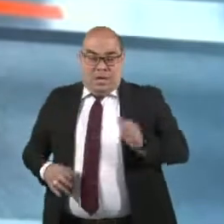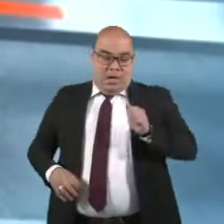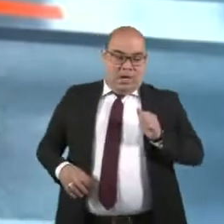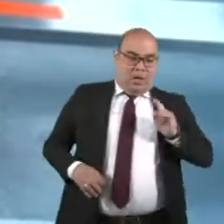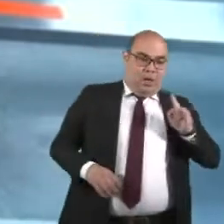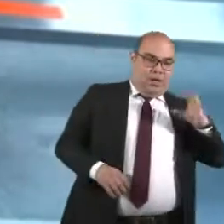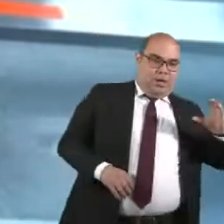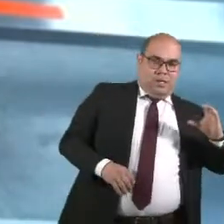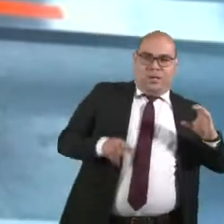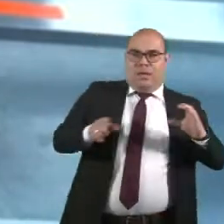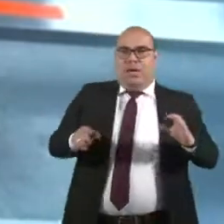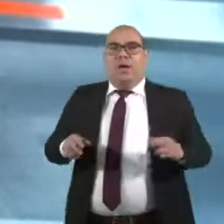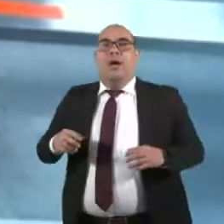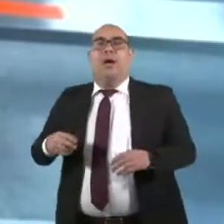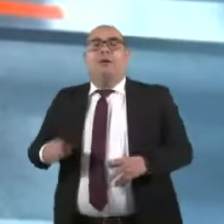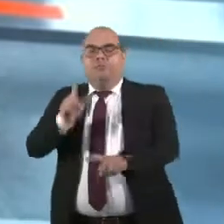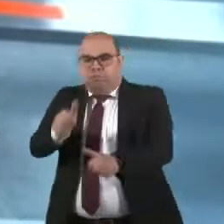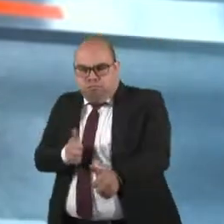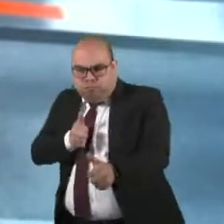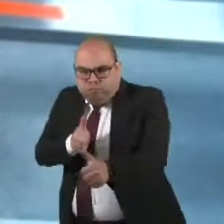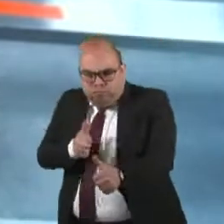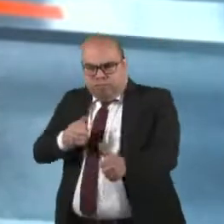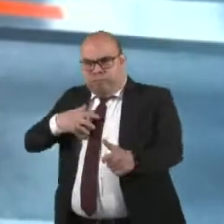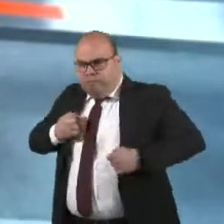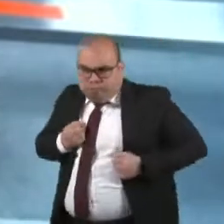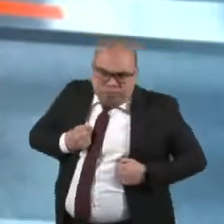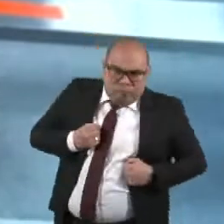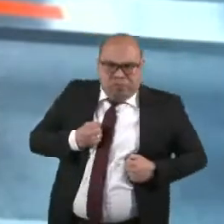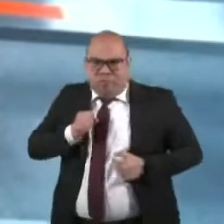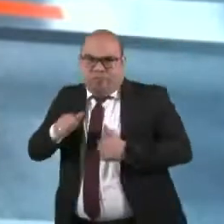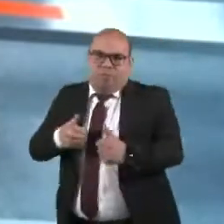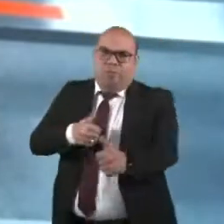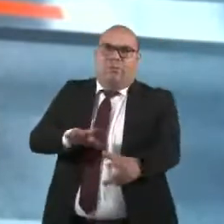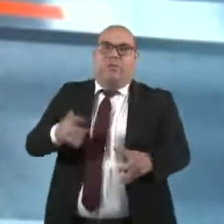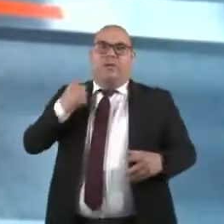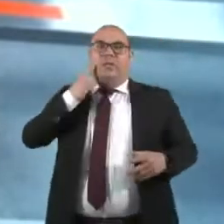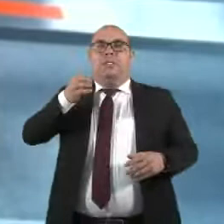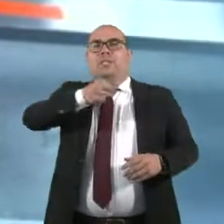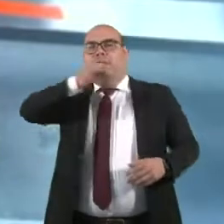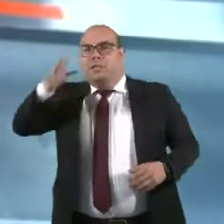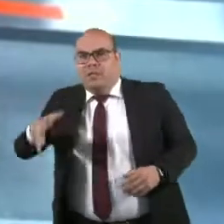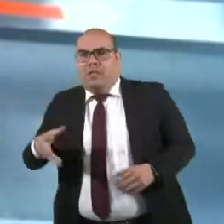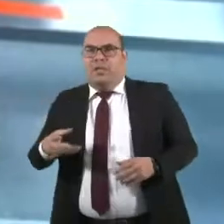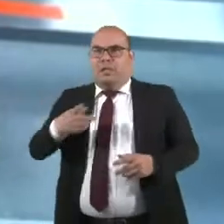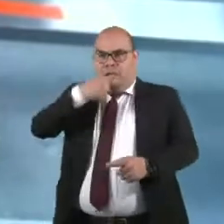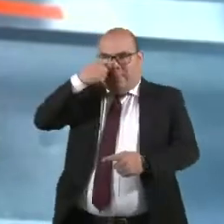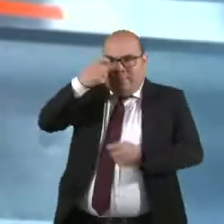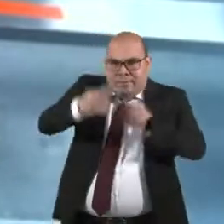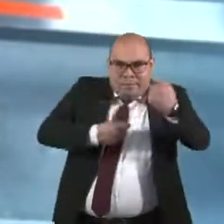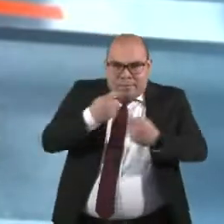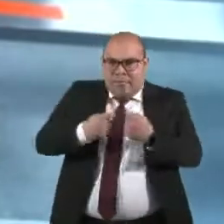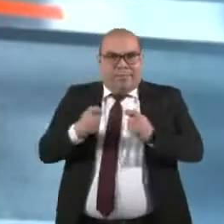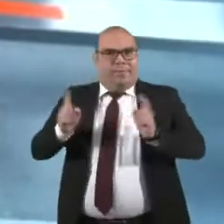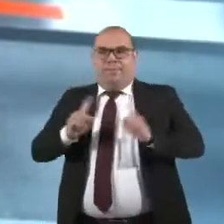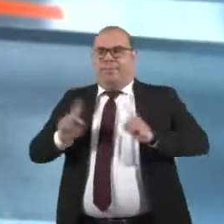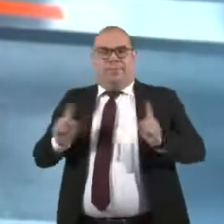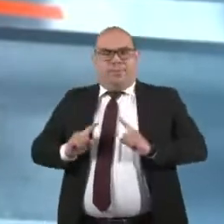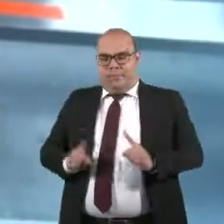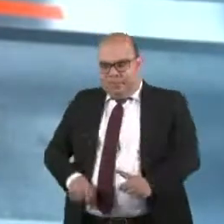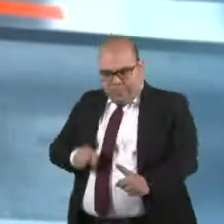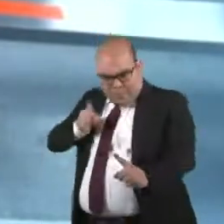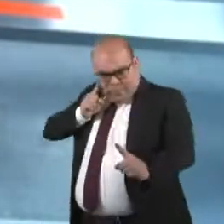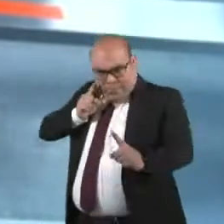El paramilitar está solamente pendiente de temas de seguridad y los narcotraficantes en temas de sus intereses particulares